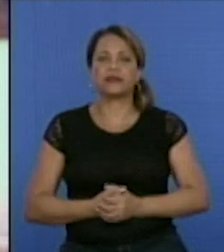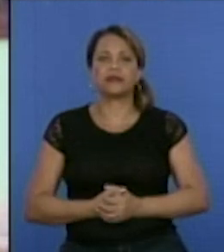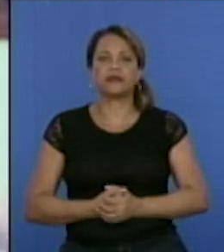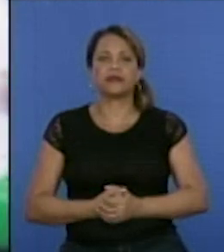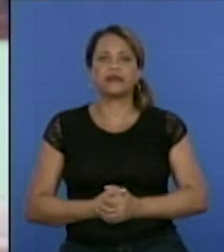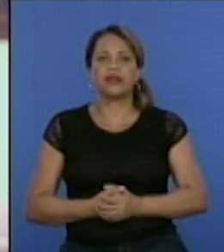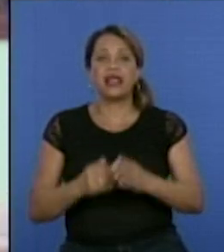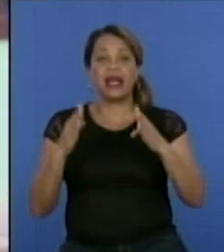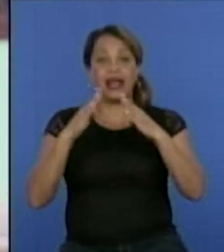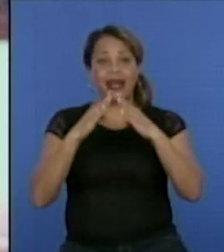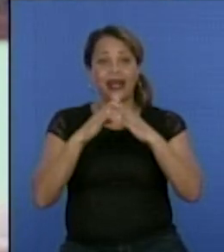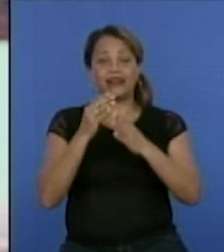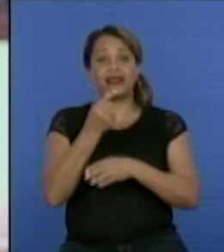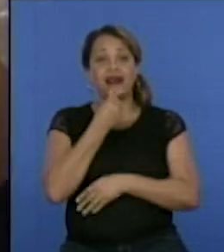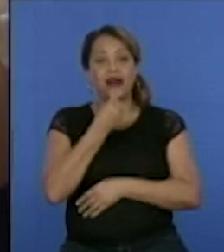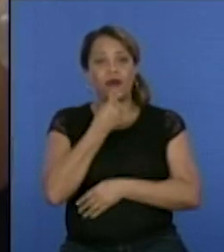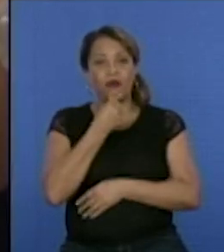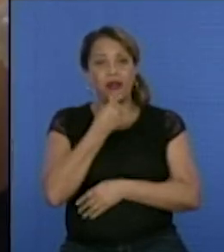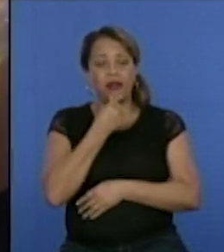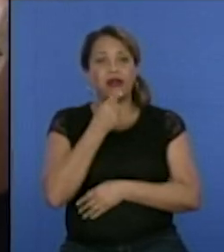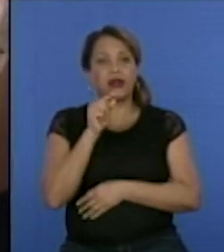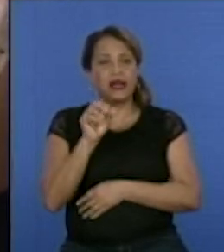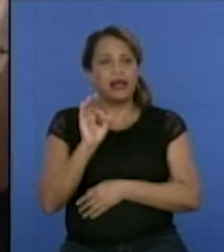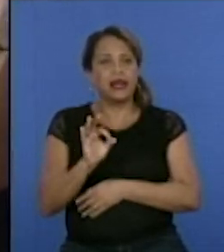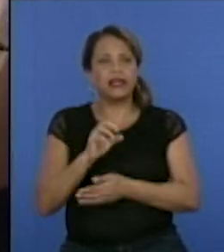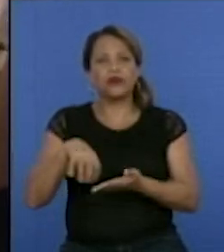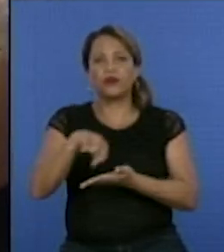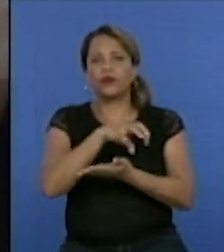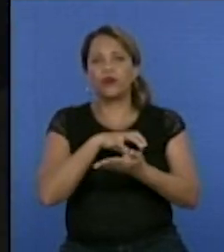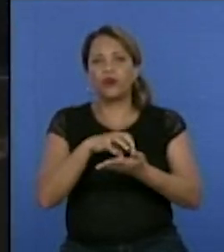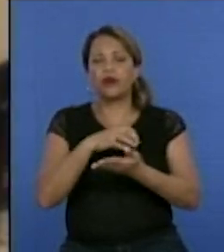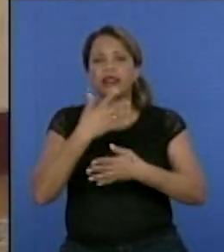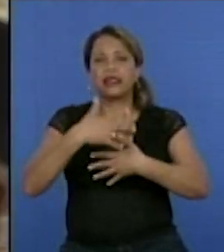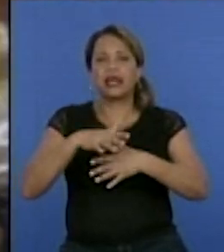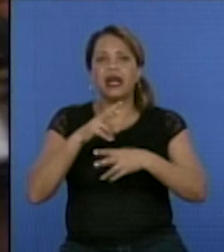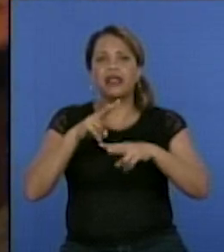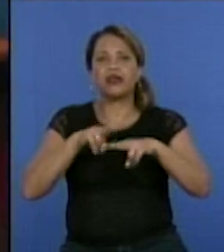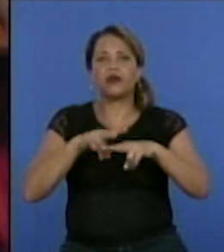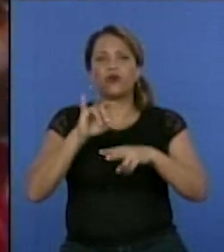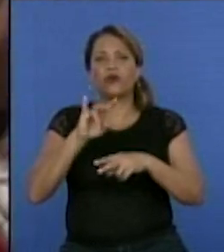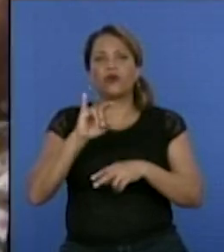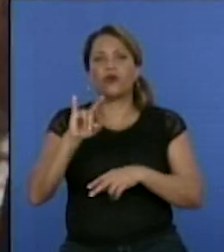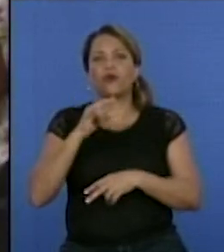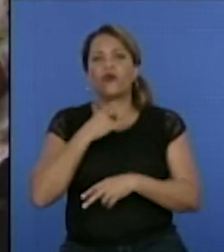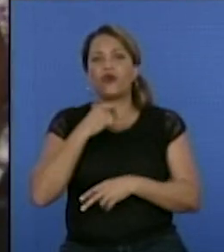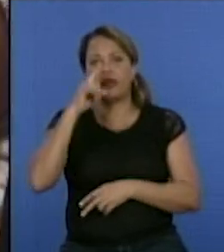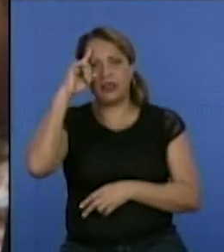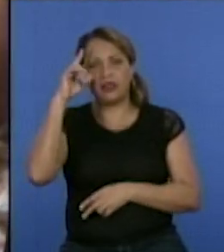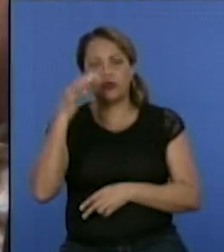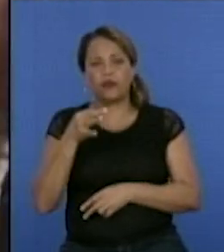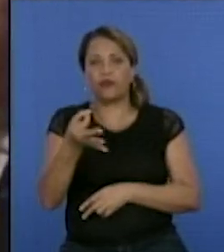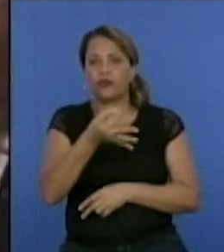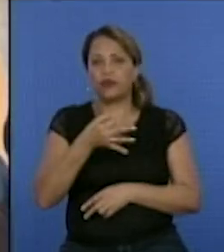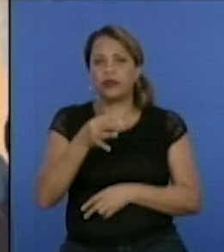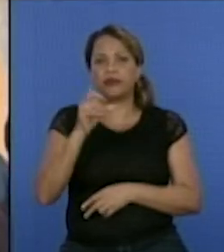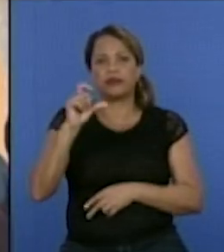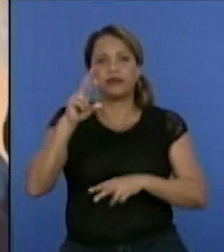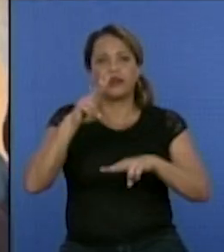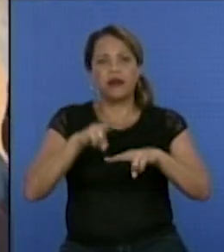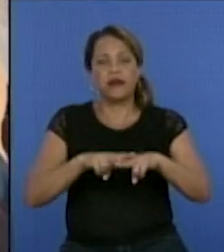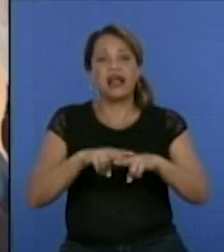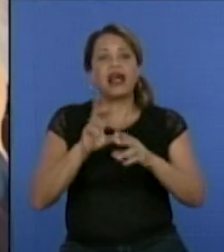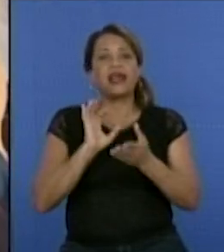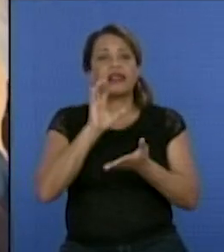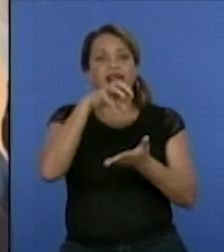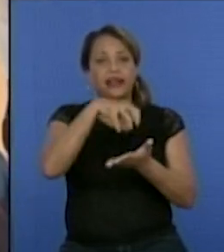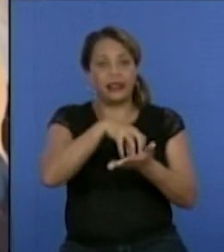La Casa de Abuelos Eterna Juventud, ubicada en Cayo Hueso, barrio del capitalino municipio de Centro Habana, acoge más